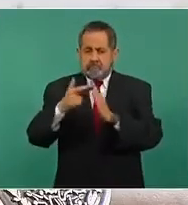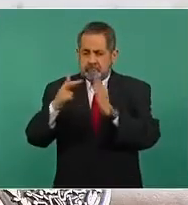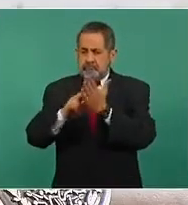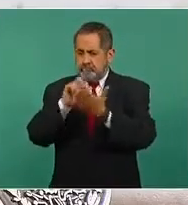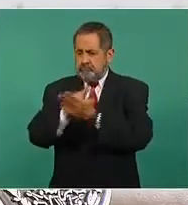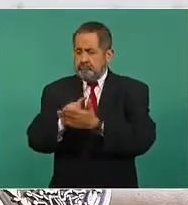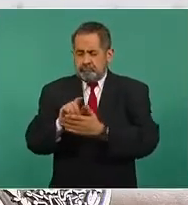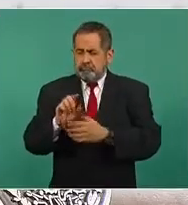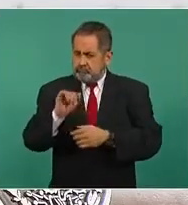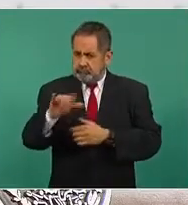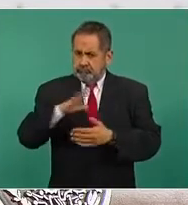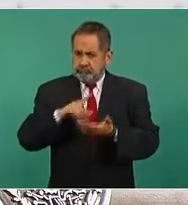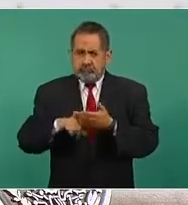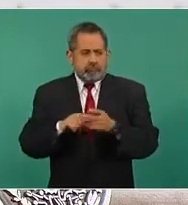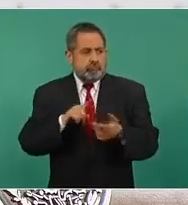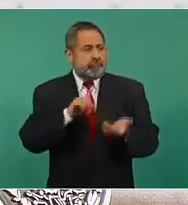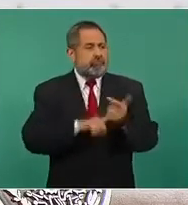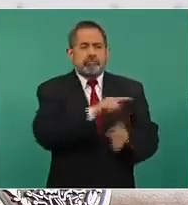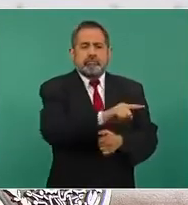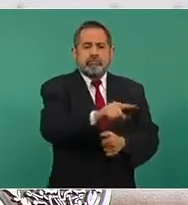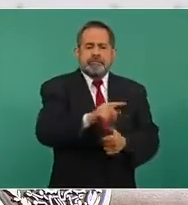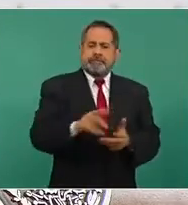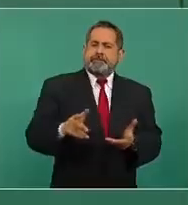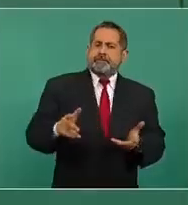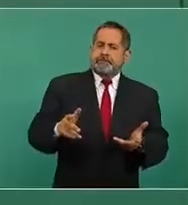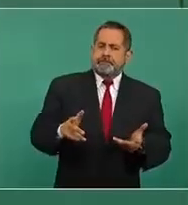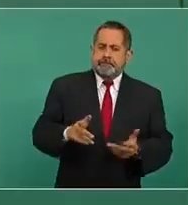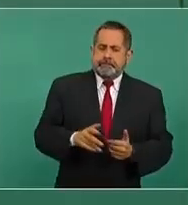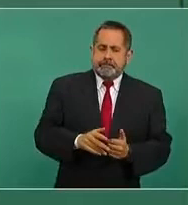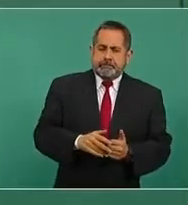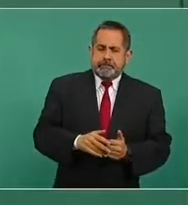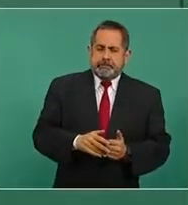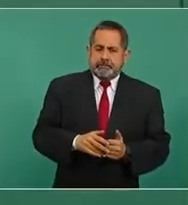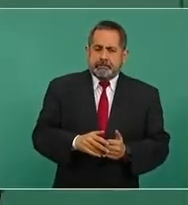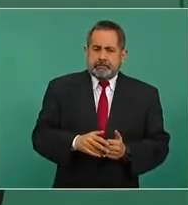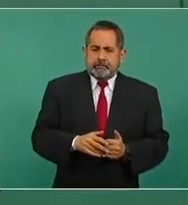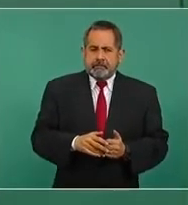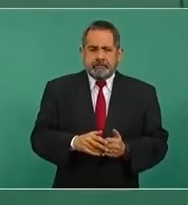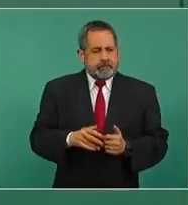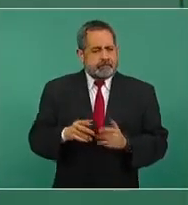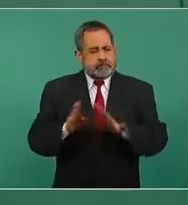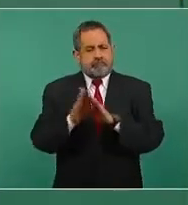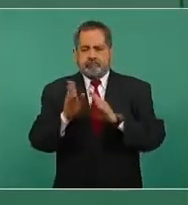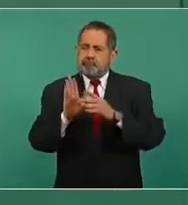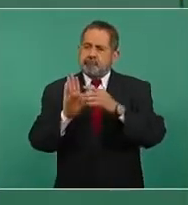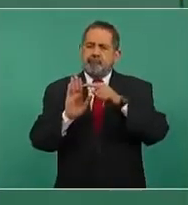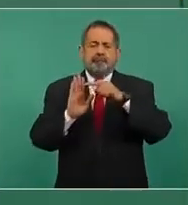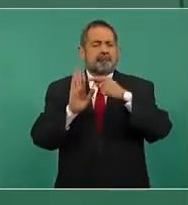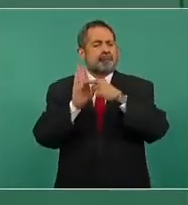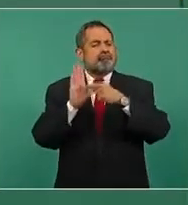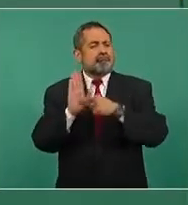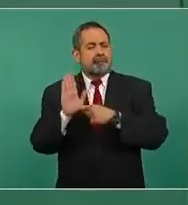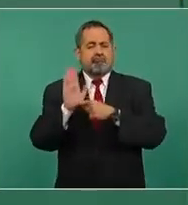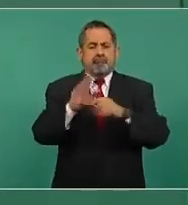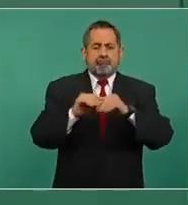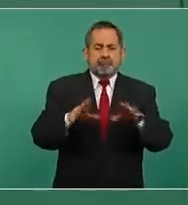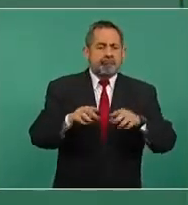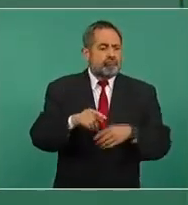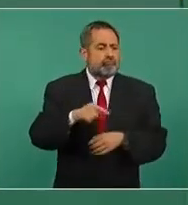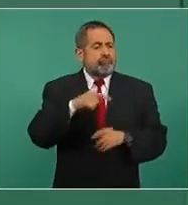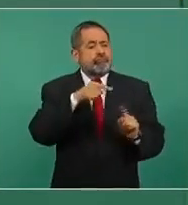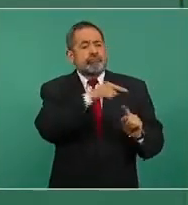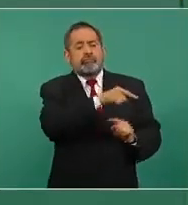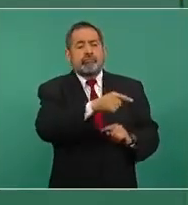pero se cae en inercias